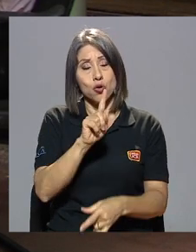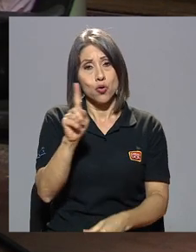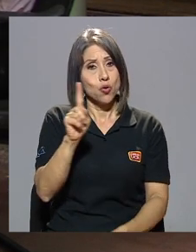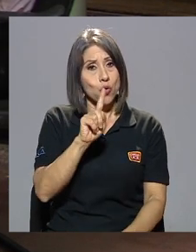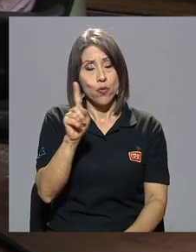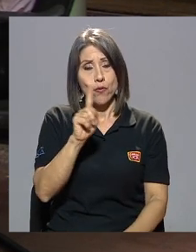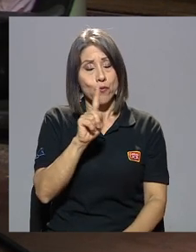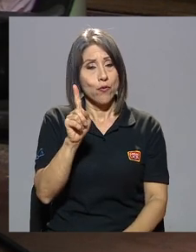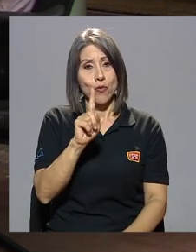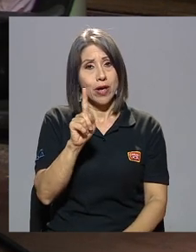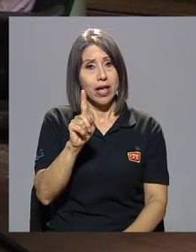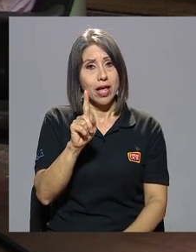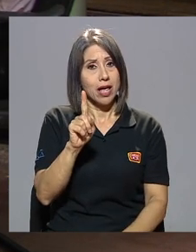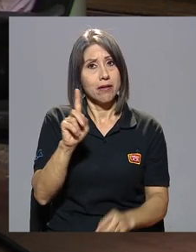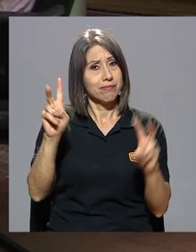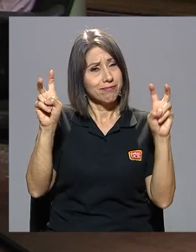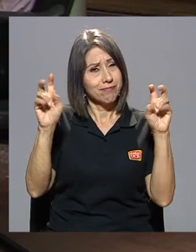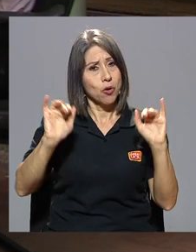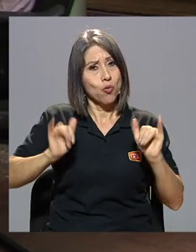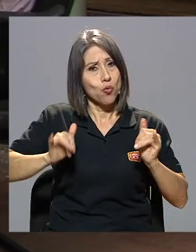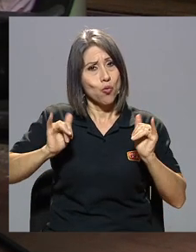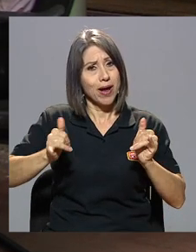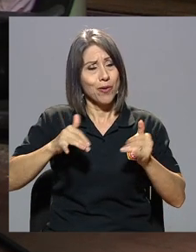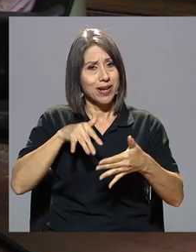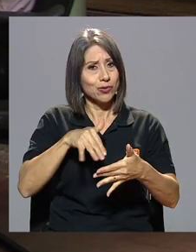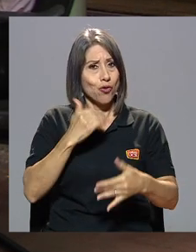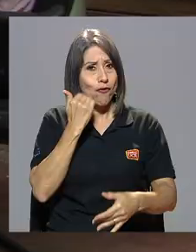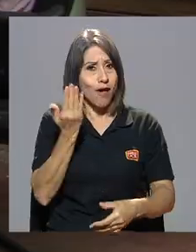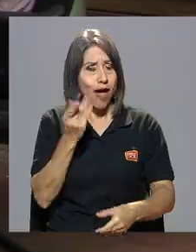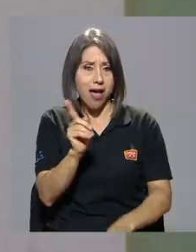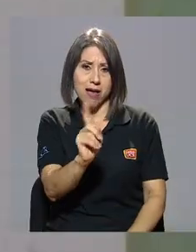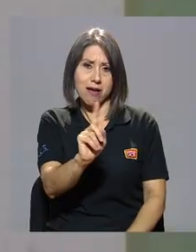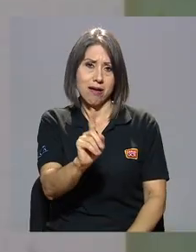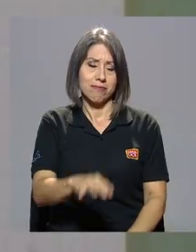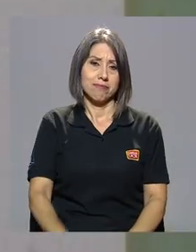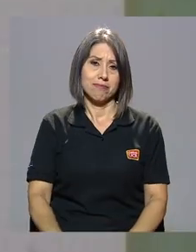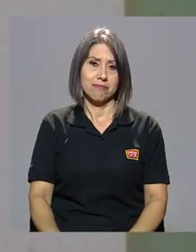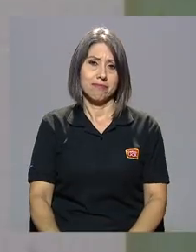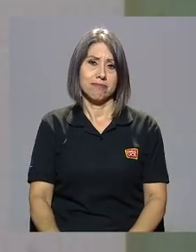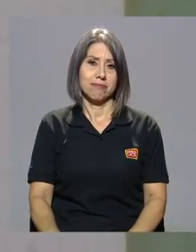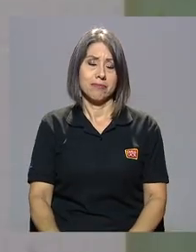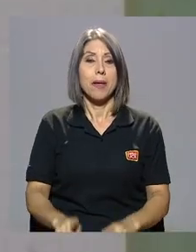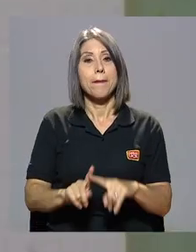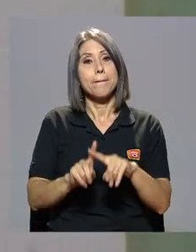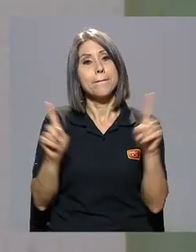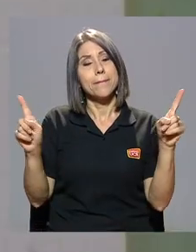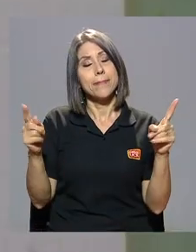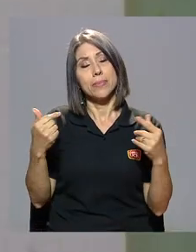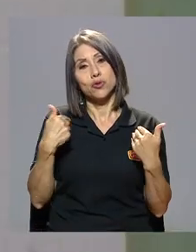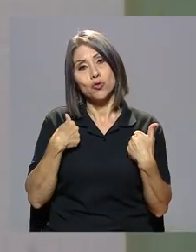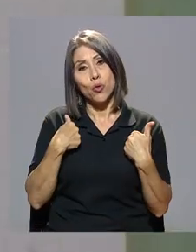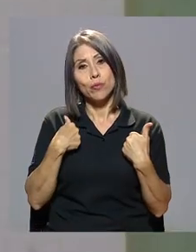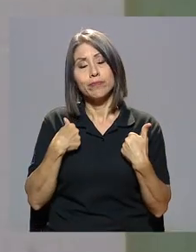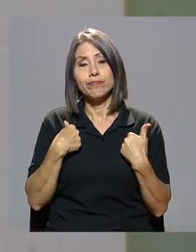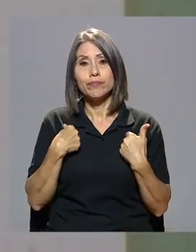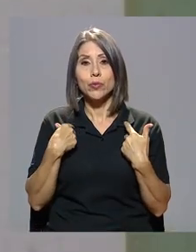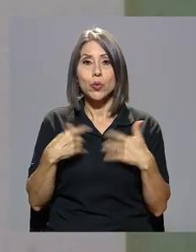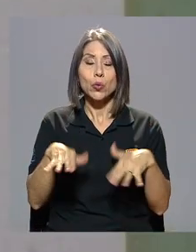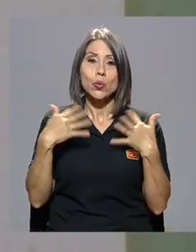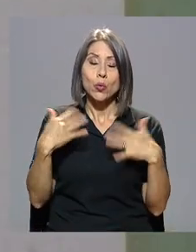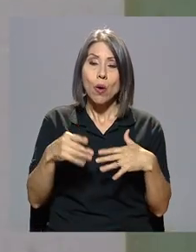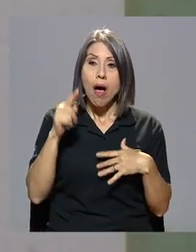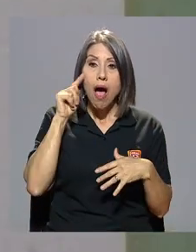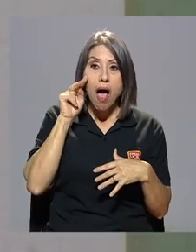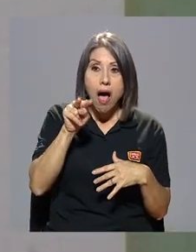no fue un juego el estudio pero es que me encontré todo un